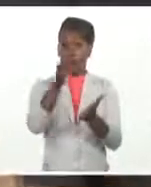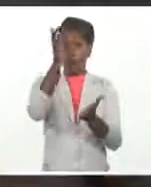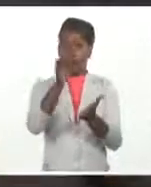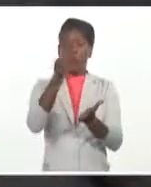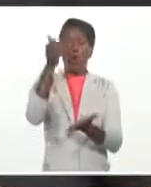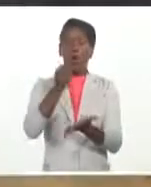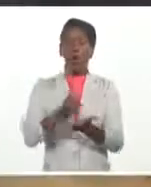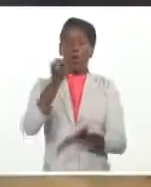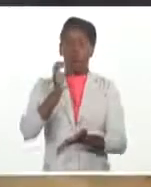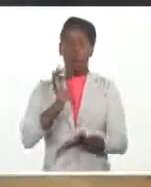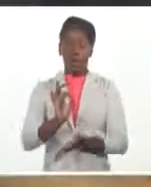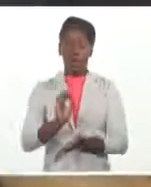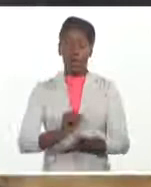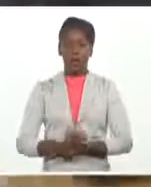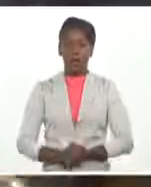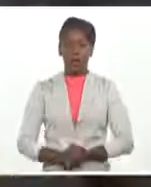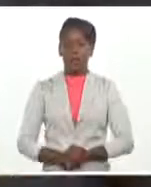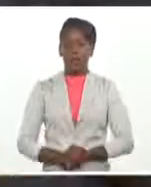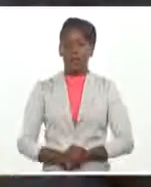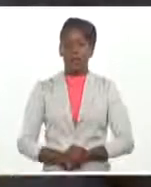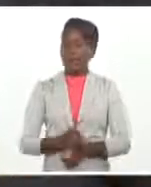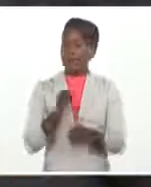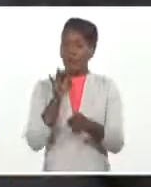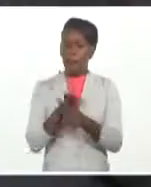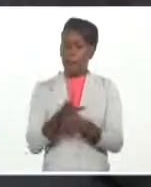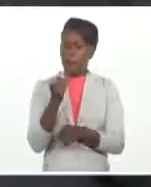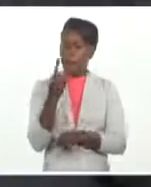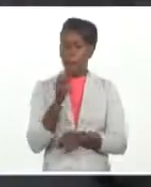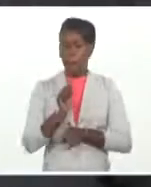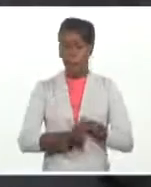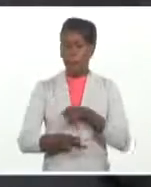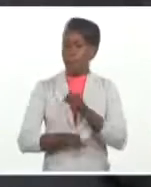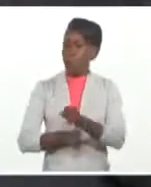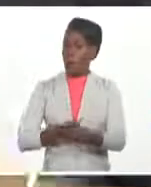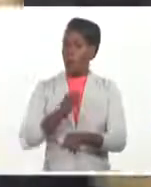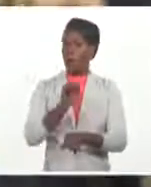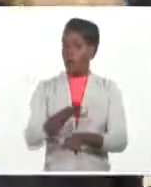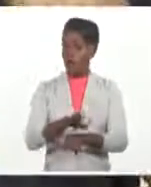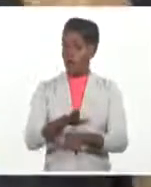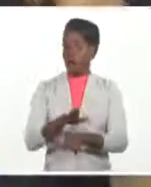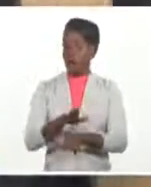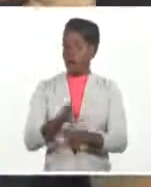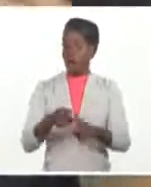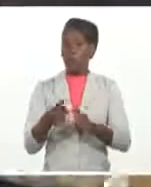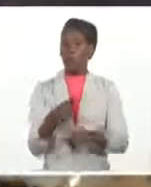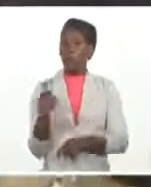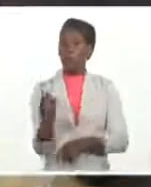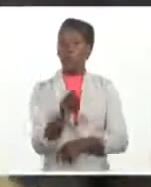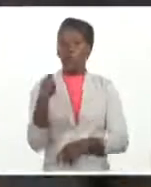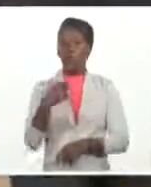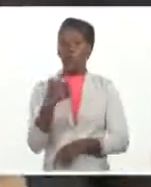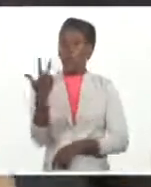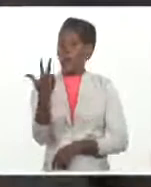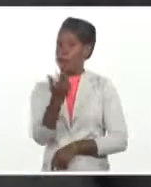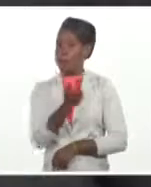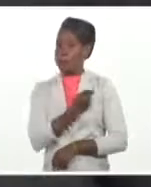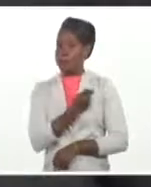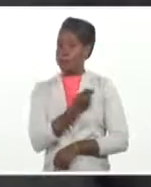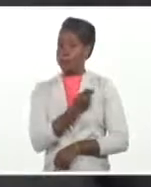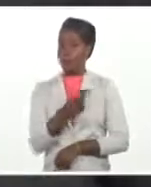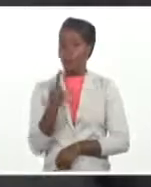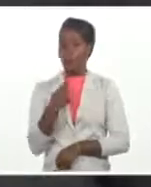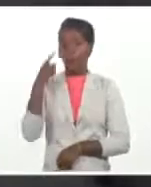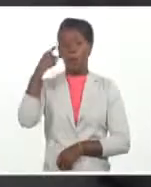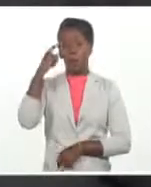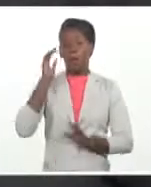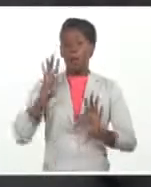además con la idea de certificar la vacunación contra la COVID, pero que pudiera extenderse, y es así como lo estamos planteando nosotros